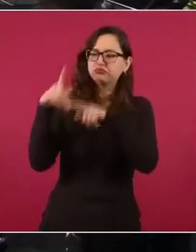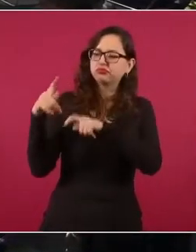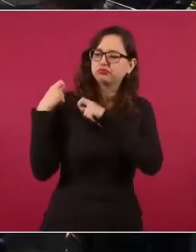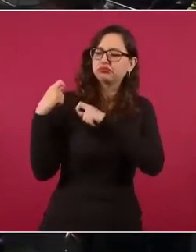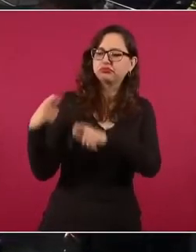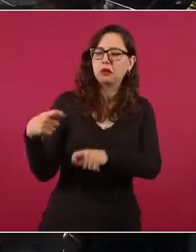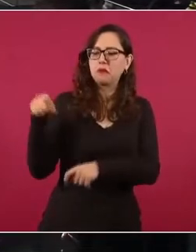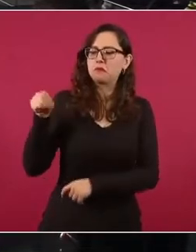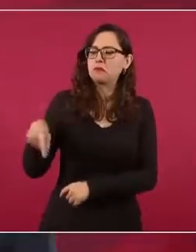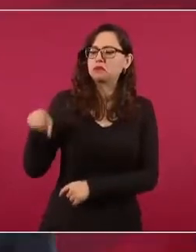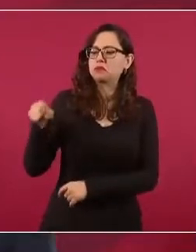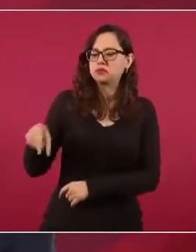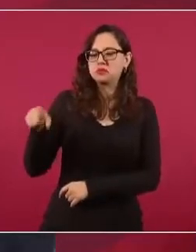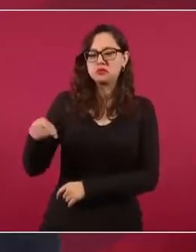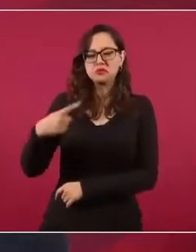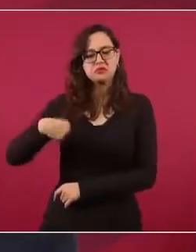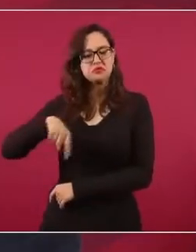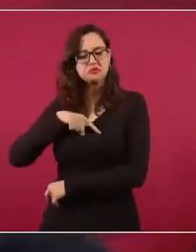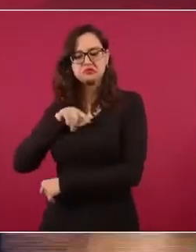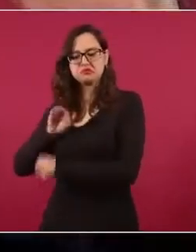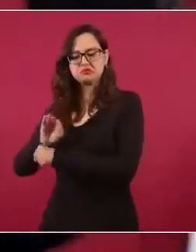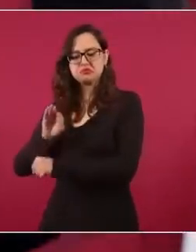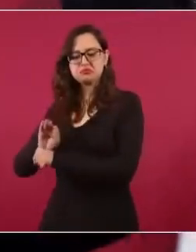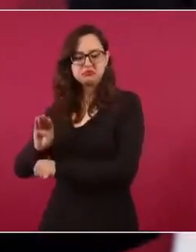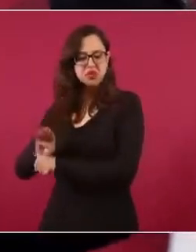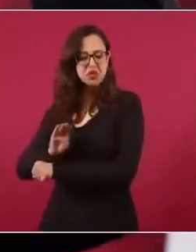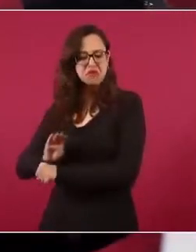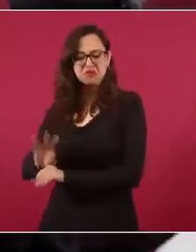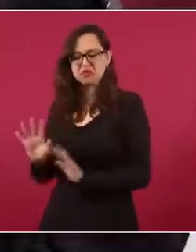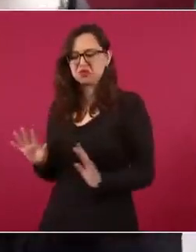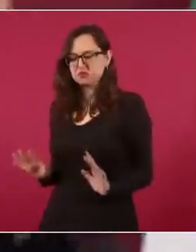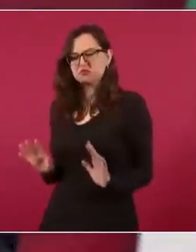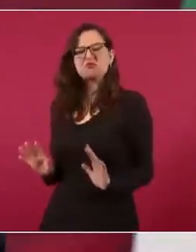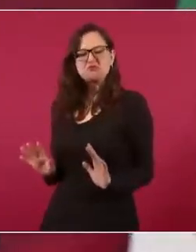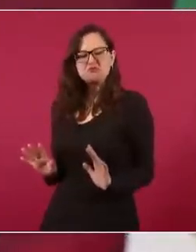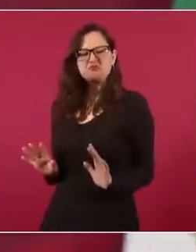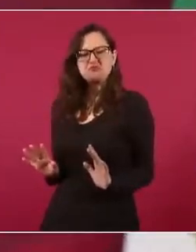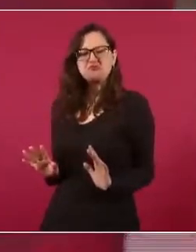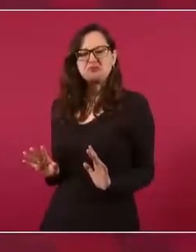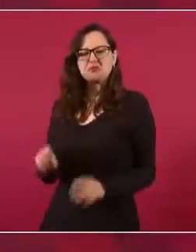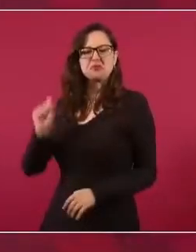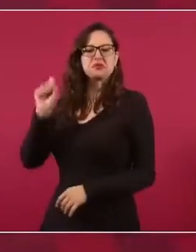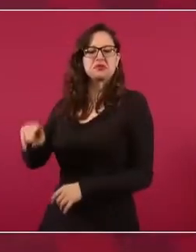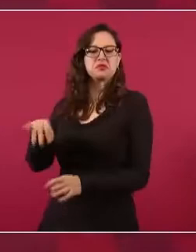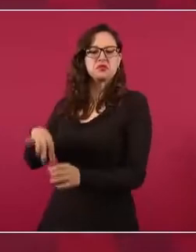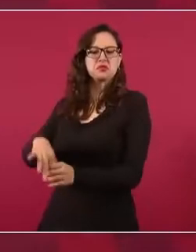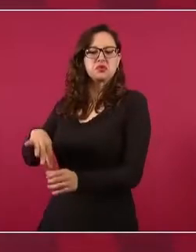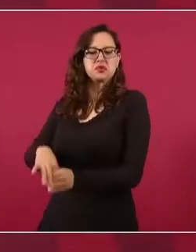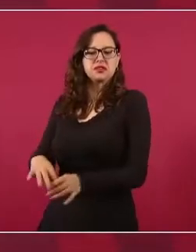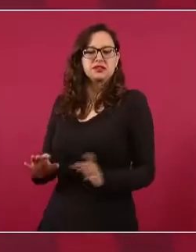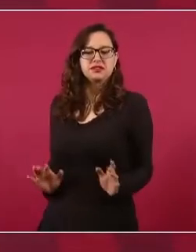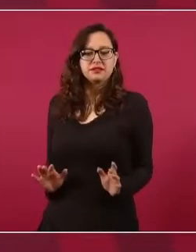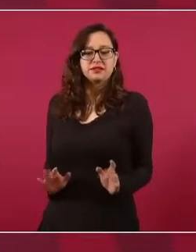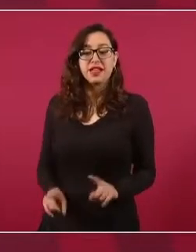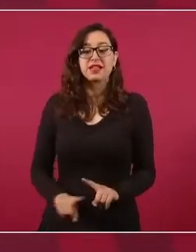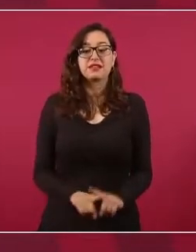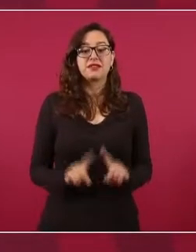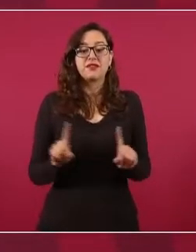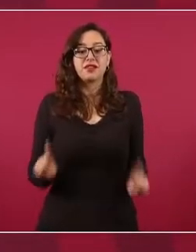Entonces, los pobres viven en las zonas más apartadas.